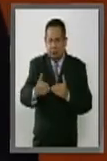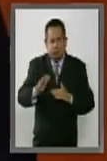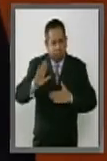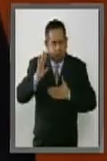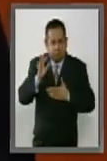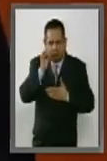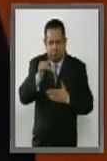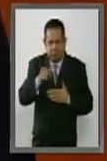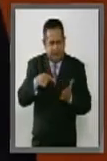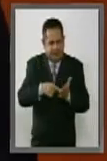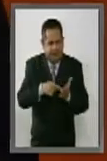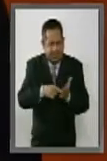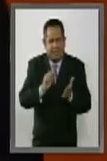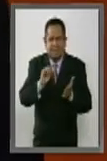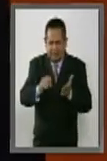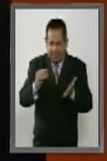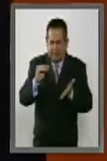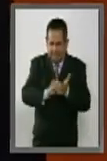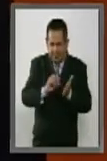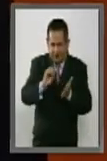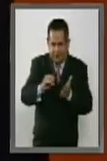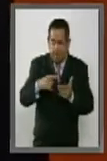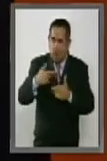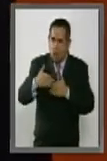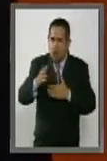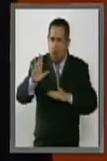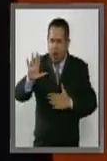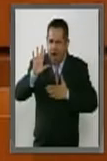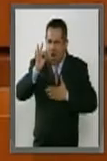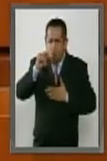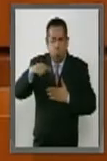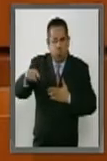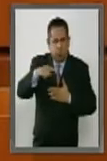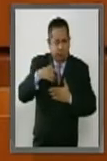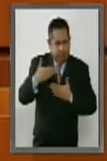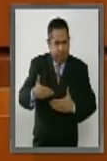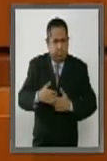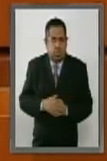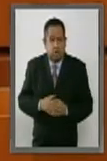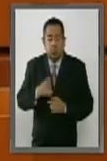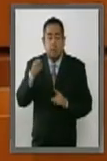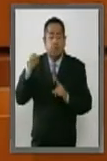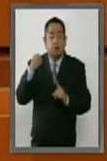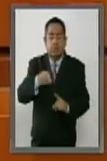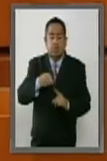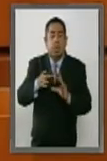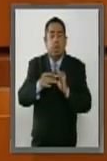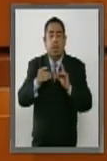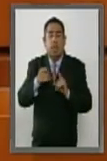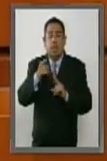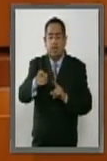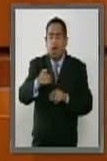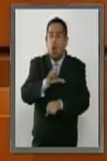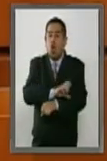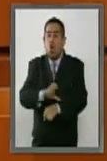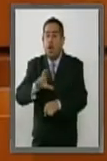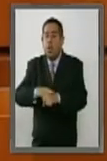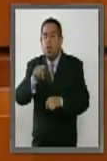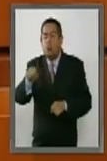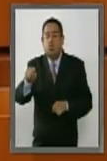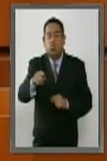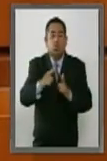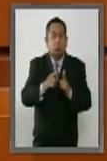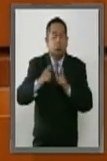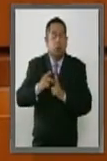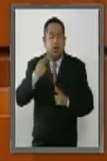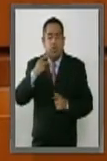en la minuta de la reforma política del Distrito Federal. Y particularmente me dirijo a los coordinadores de los grupos